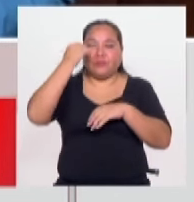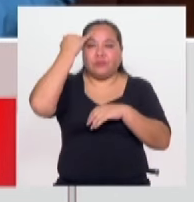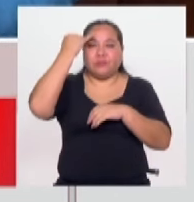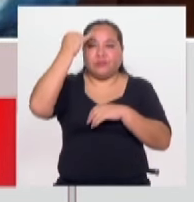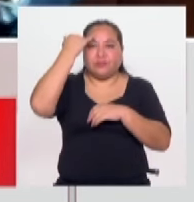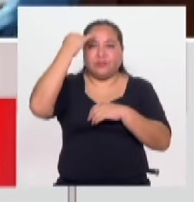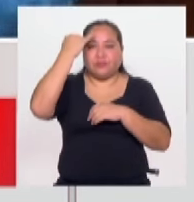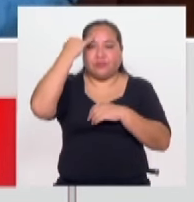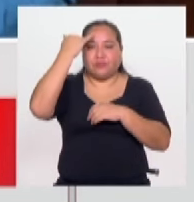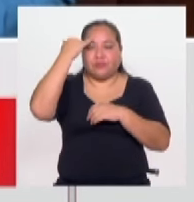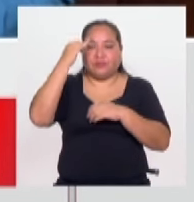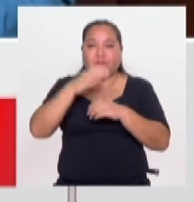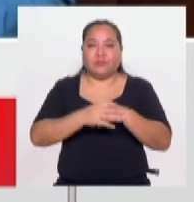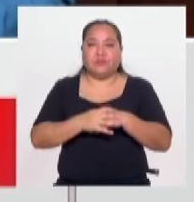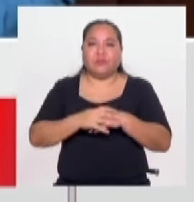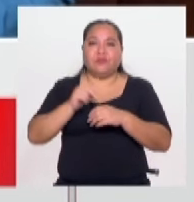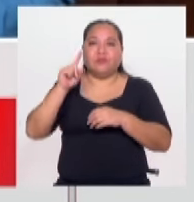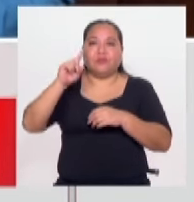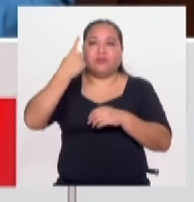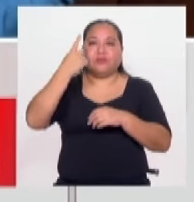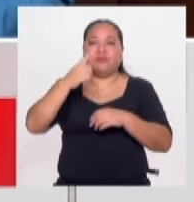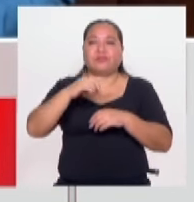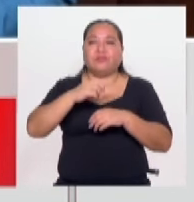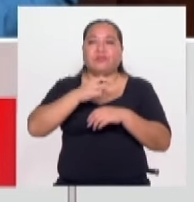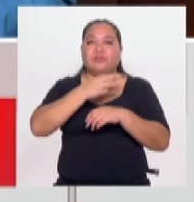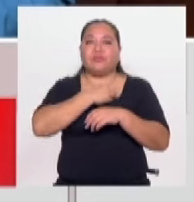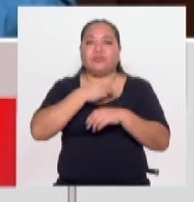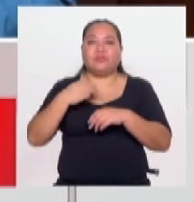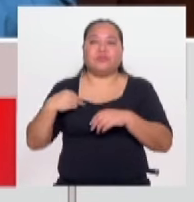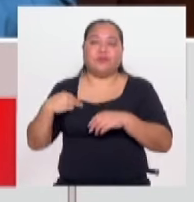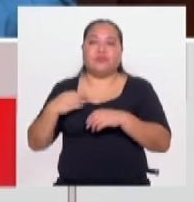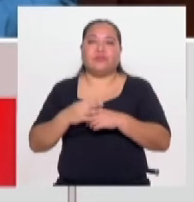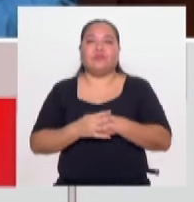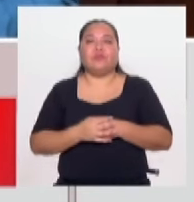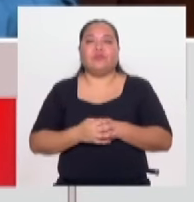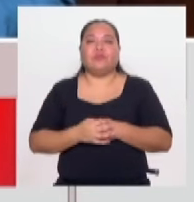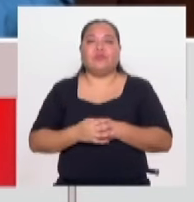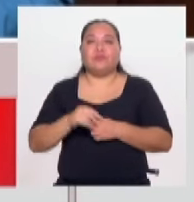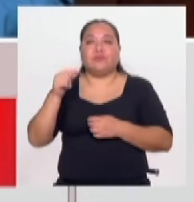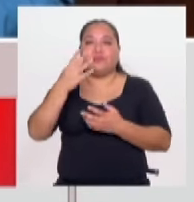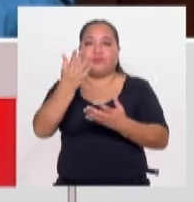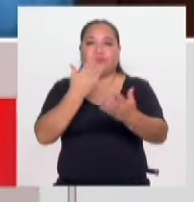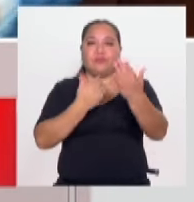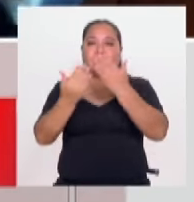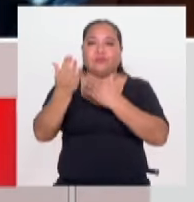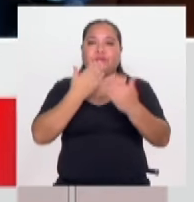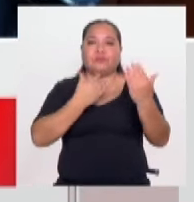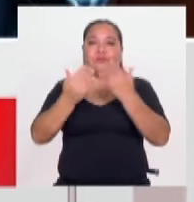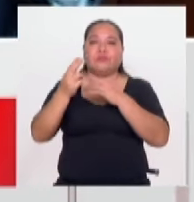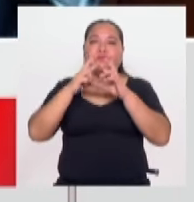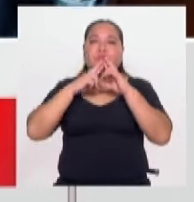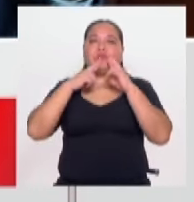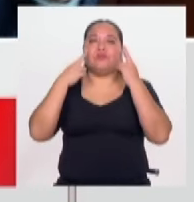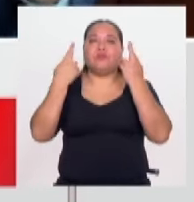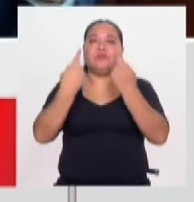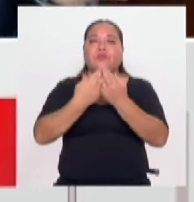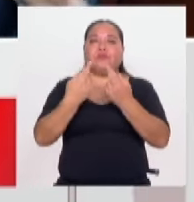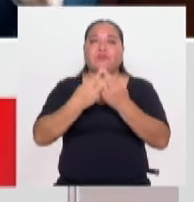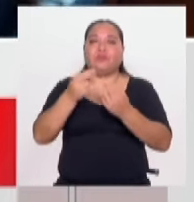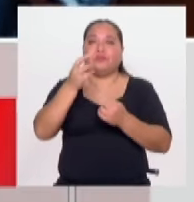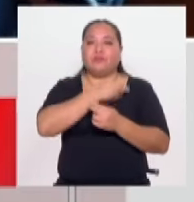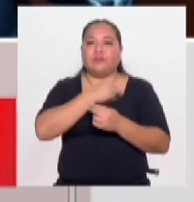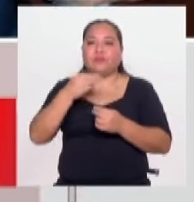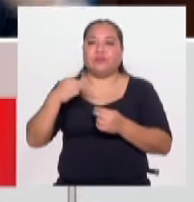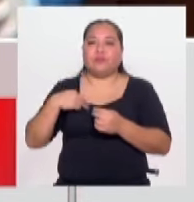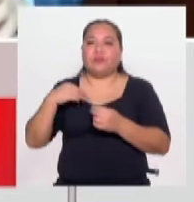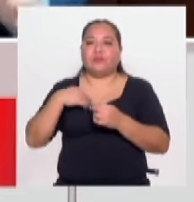del canciller, entiendo, González Olachea, que ha pedido la convocatoria de una reunión de los ministros de Relaciones Exteriores de